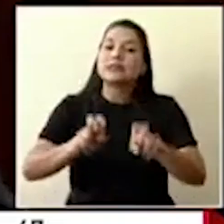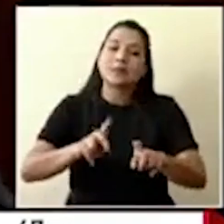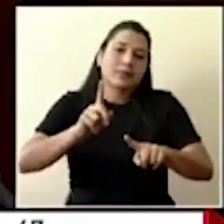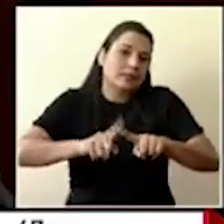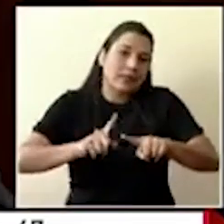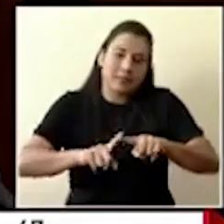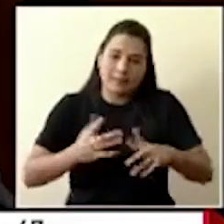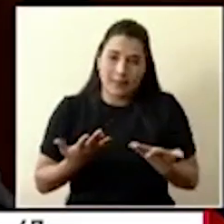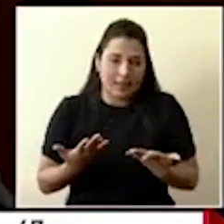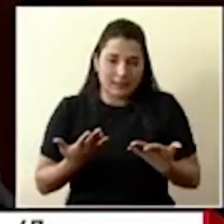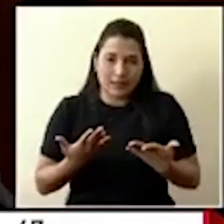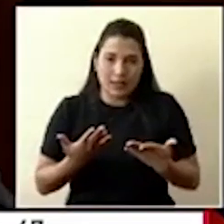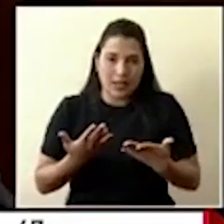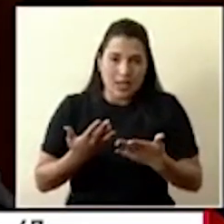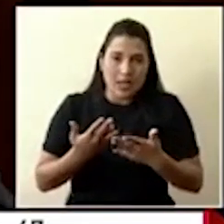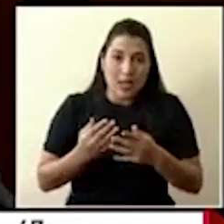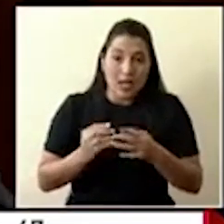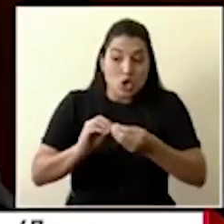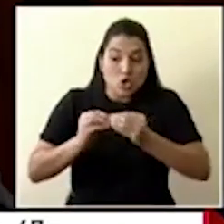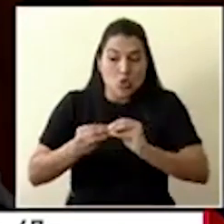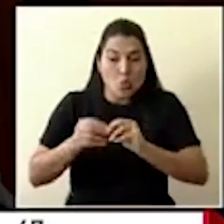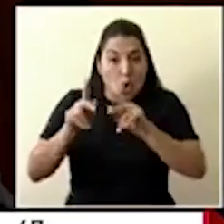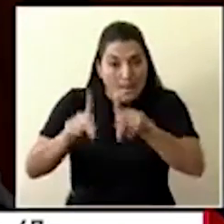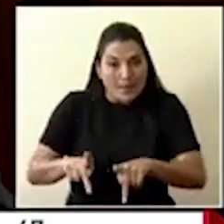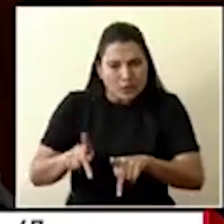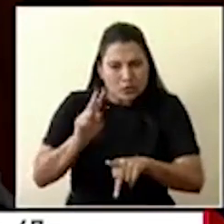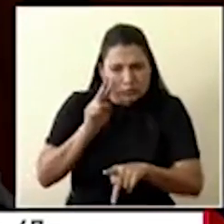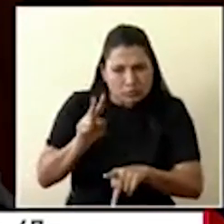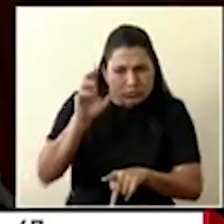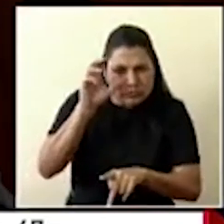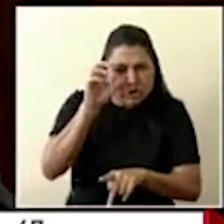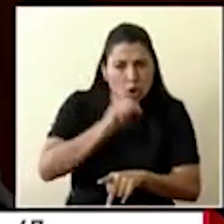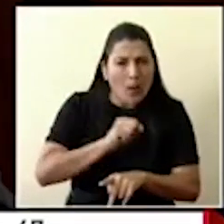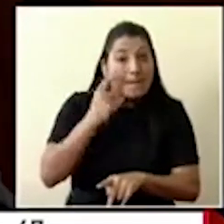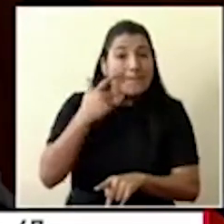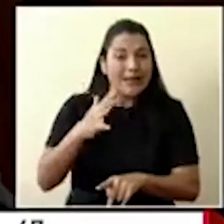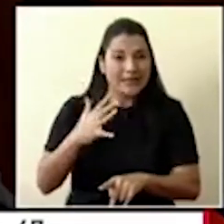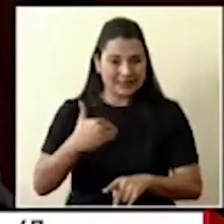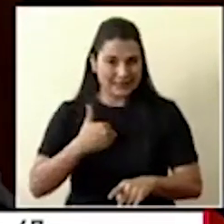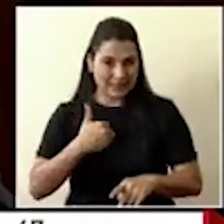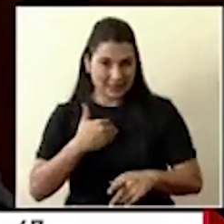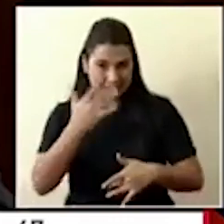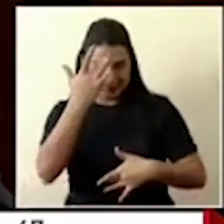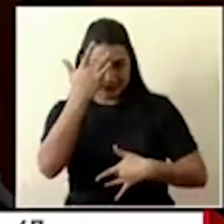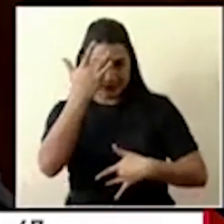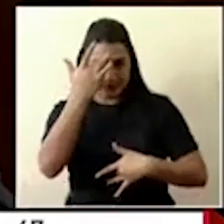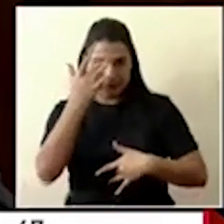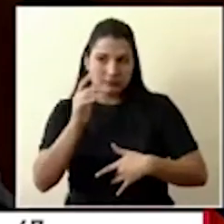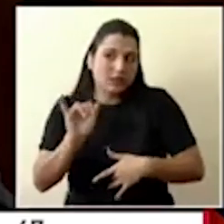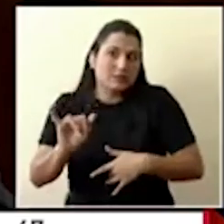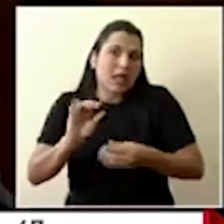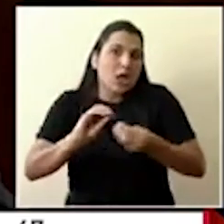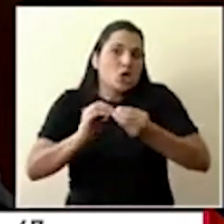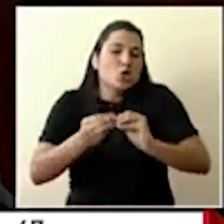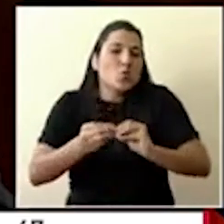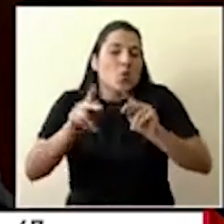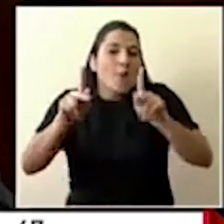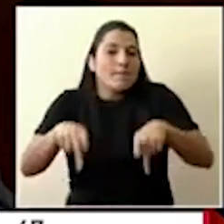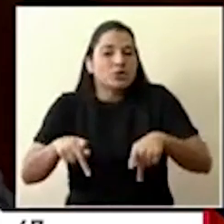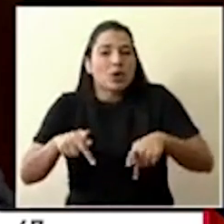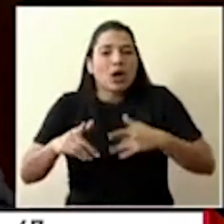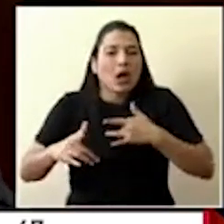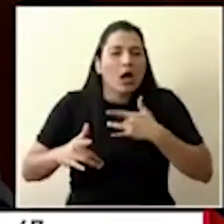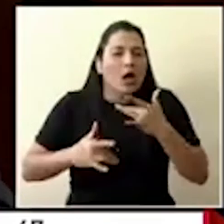considerando sospechosos, que van siendo catalogados como sospechosos y que eso varía de día con día. Hay momentos en que